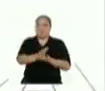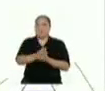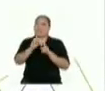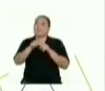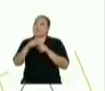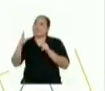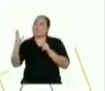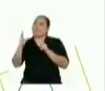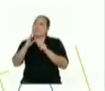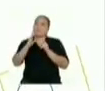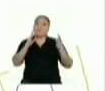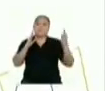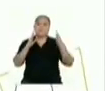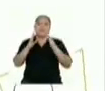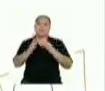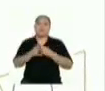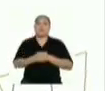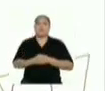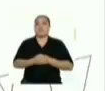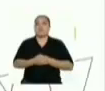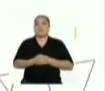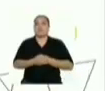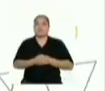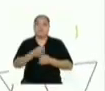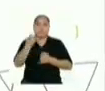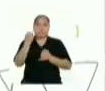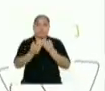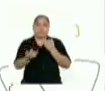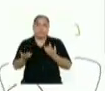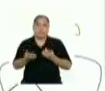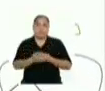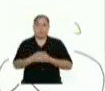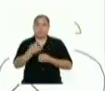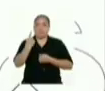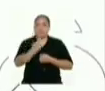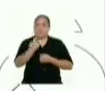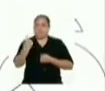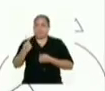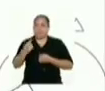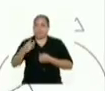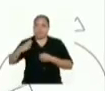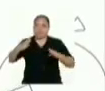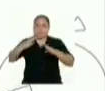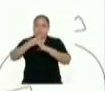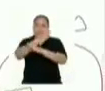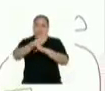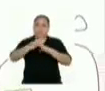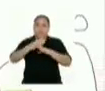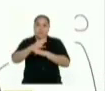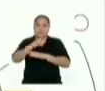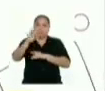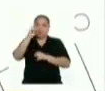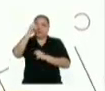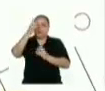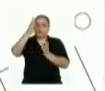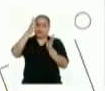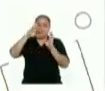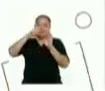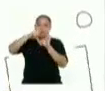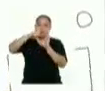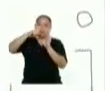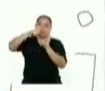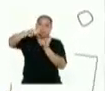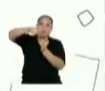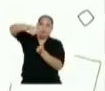determinado por las otras dos diagonales. Finalmente, cada par de diagonales determinan un cuadrado